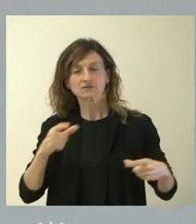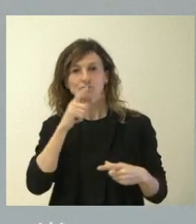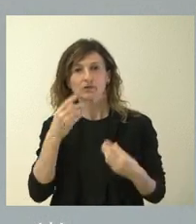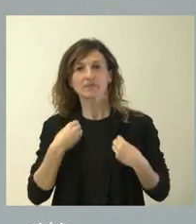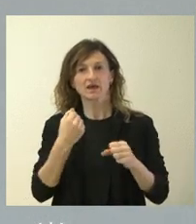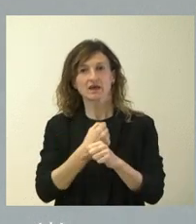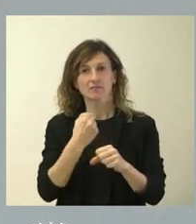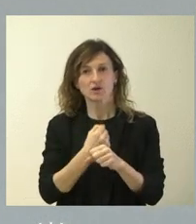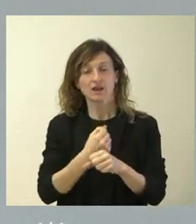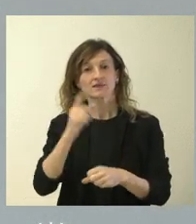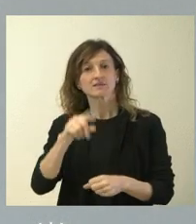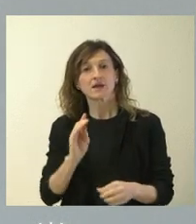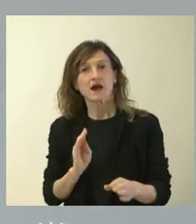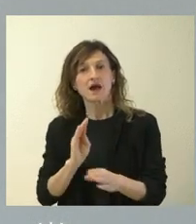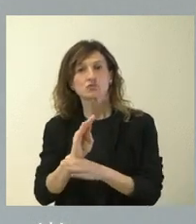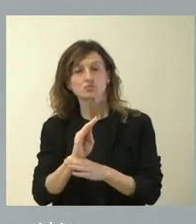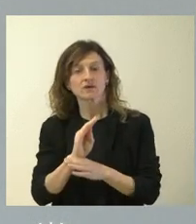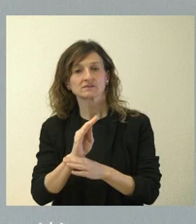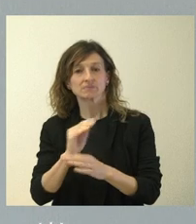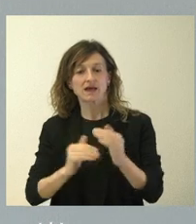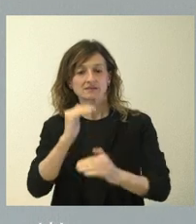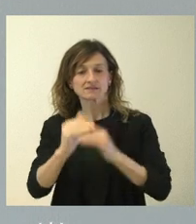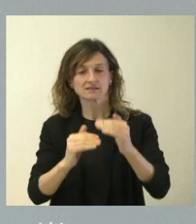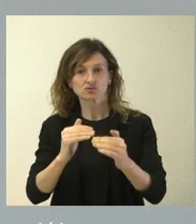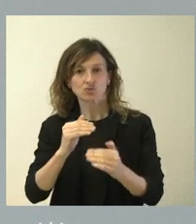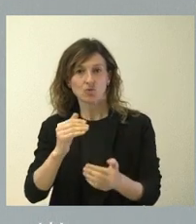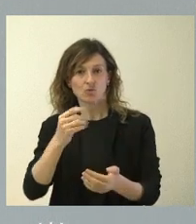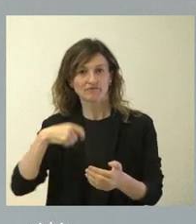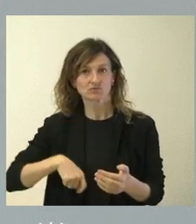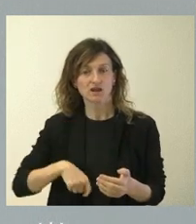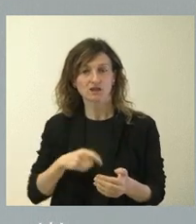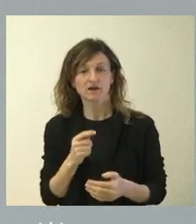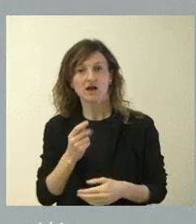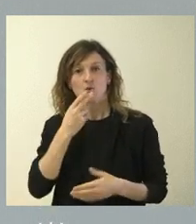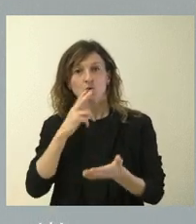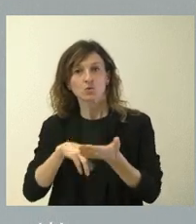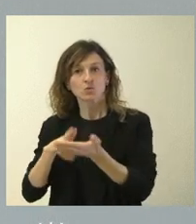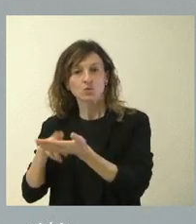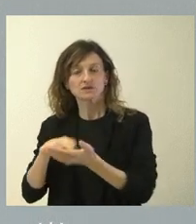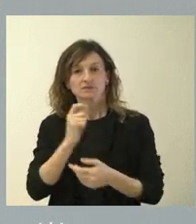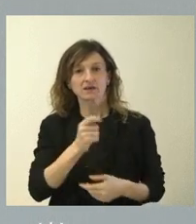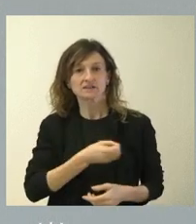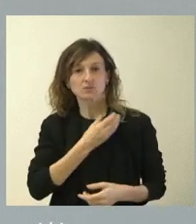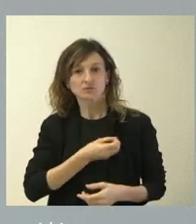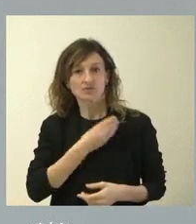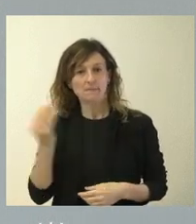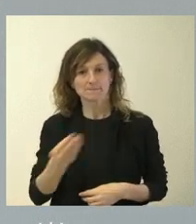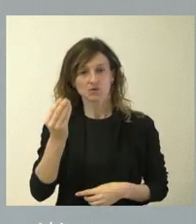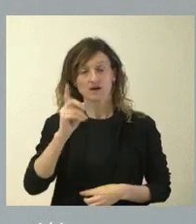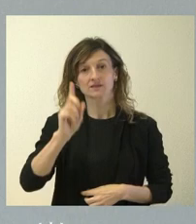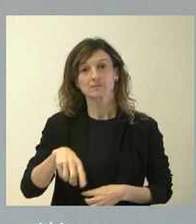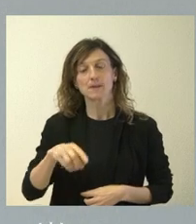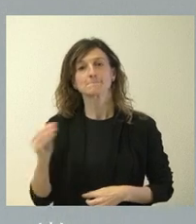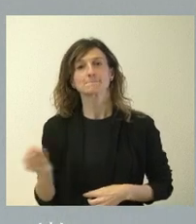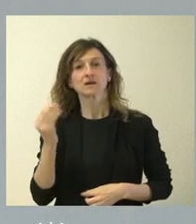laboral y, por tanto, las ayudas al ascenso profesional, a las mejoras de las cuotas que puedan pagar en el ámbito de la seguridad social y también la mejora de sus